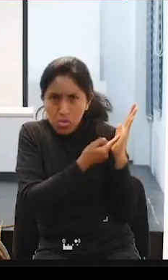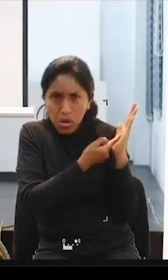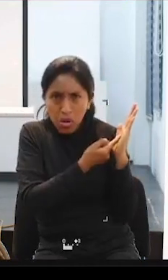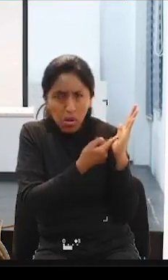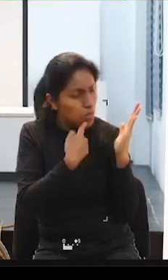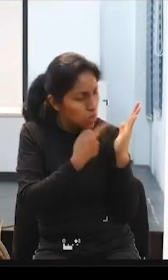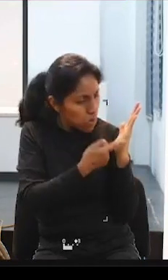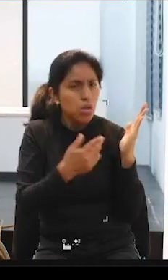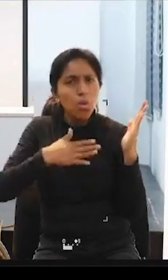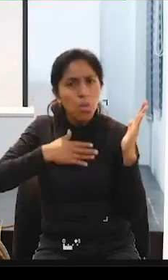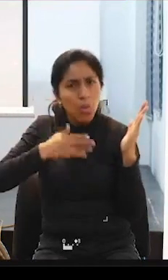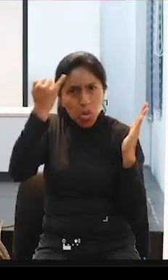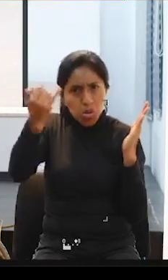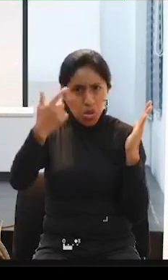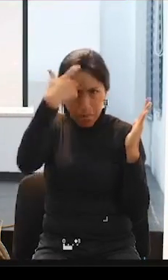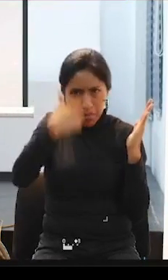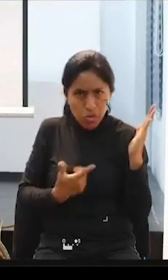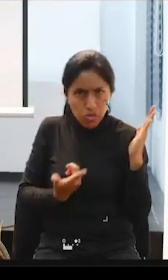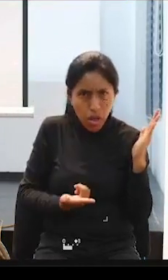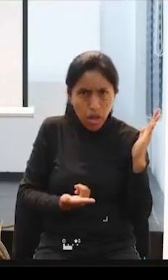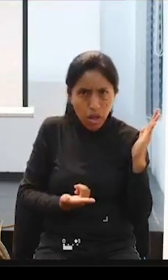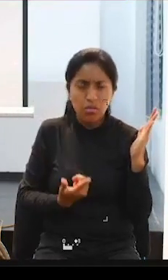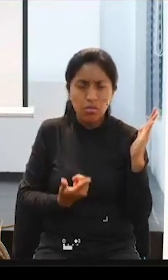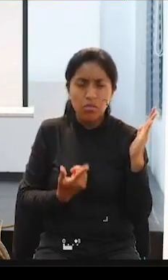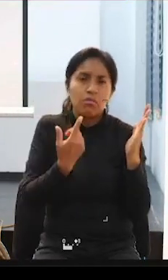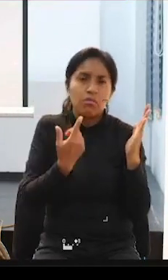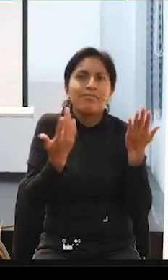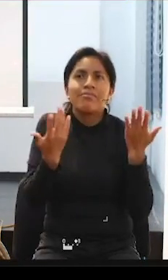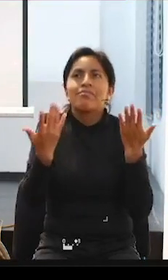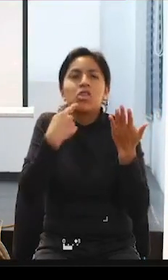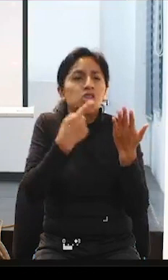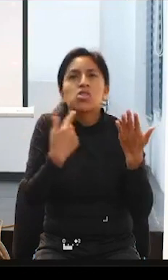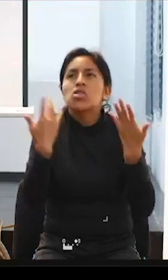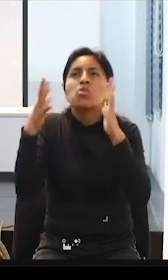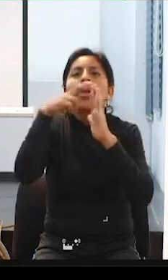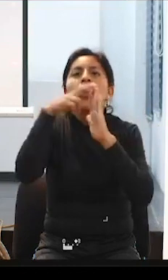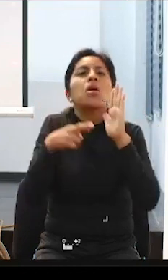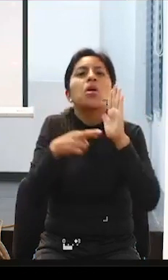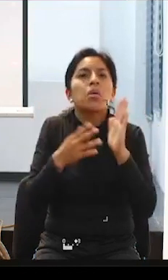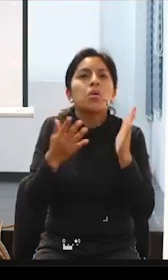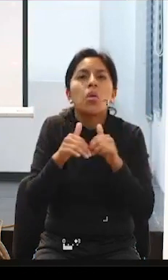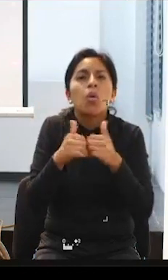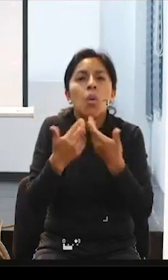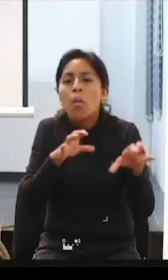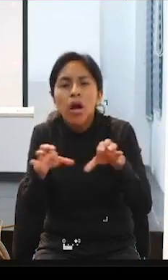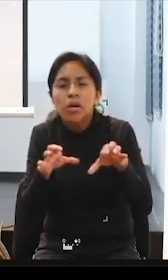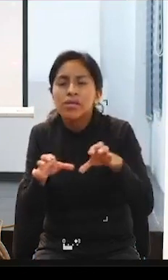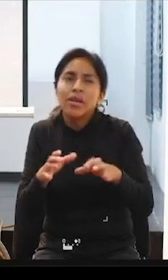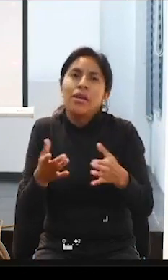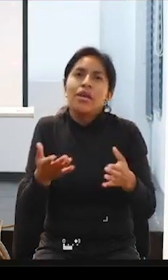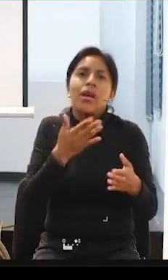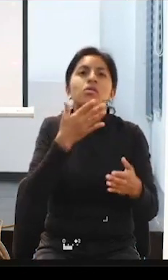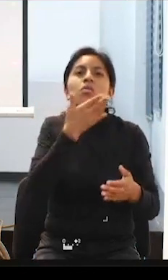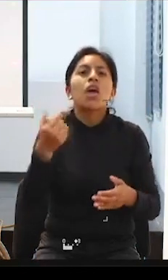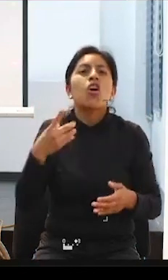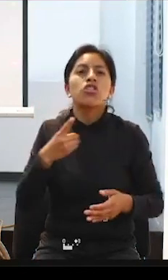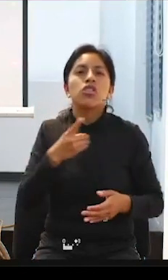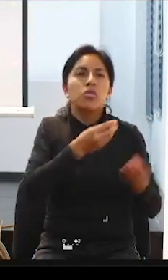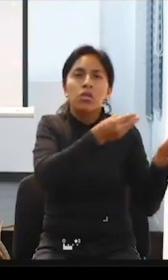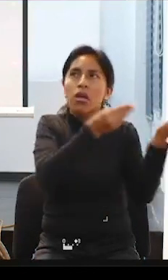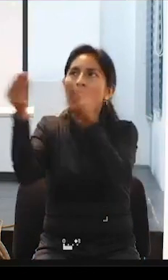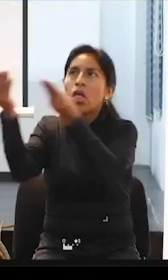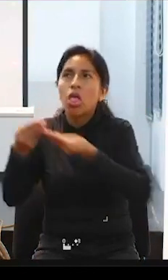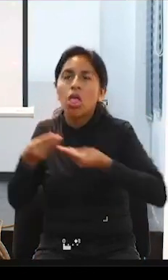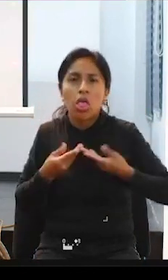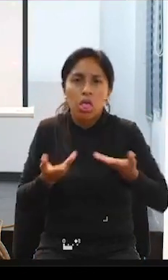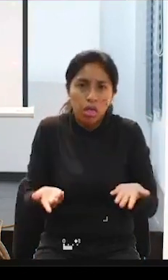iniciativa ciudadana. Pero no hay un reglamento de cómo se va a hacer ese proceso. Eso hemos